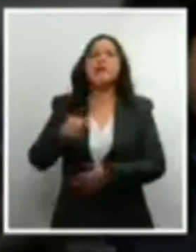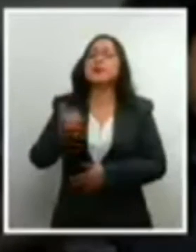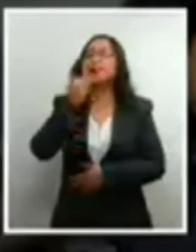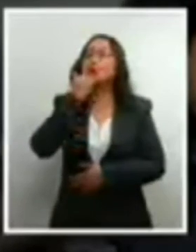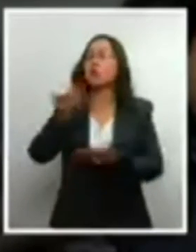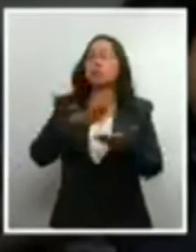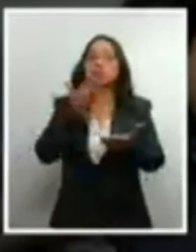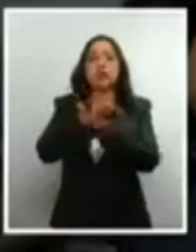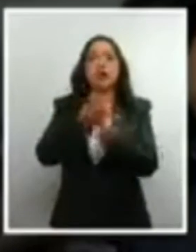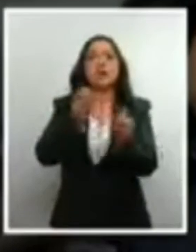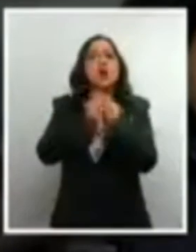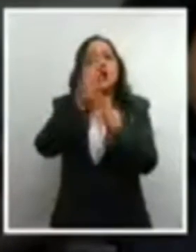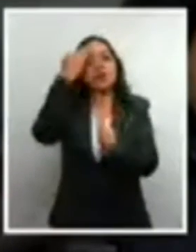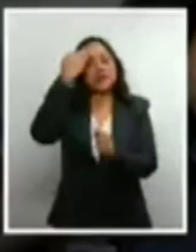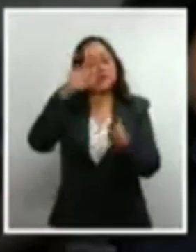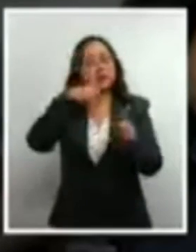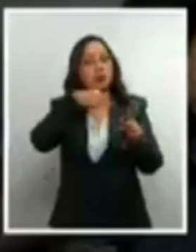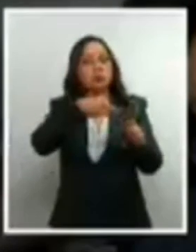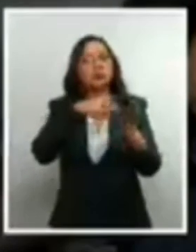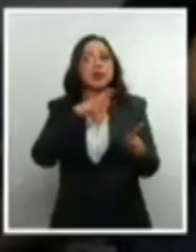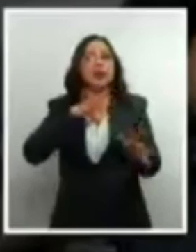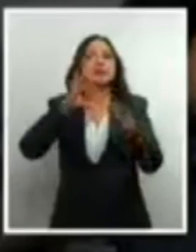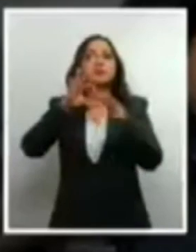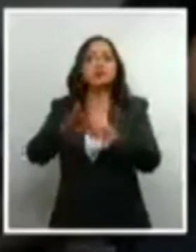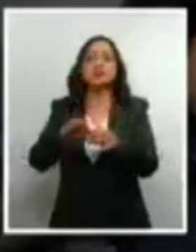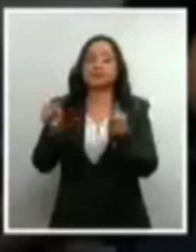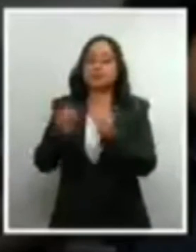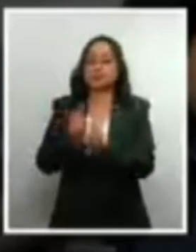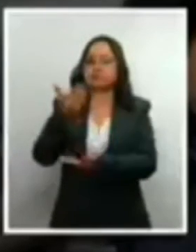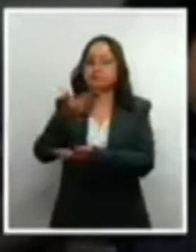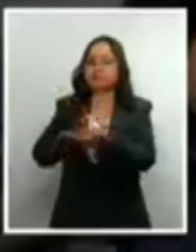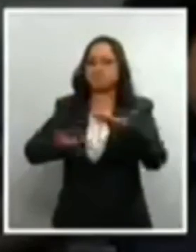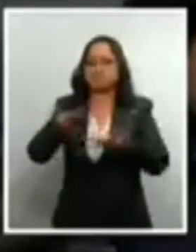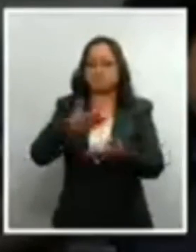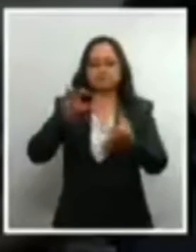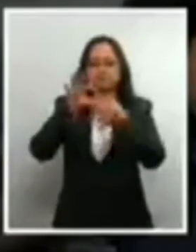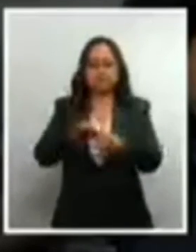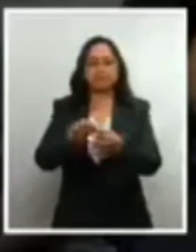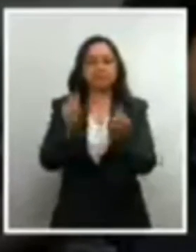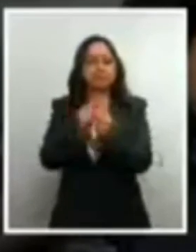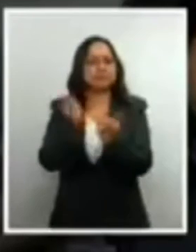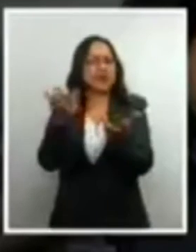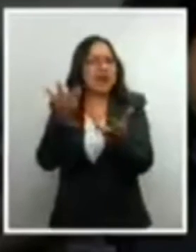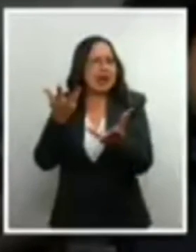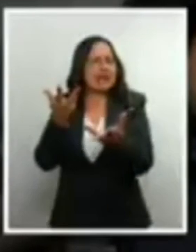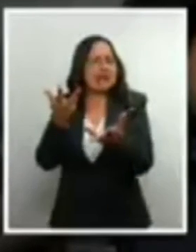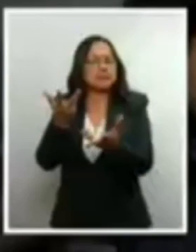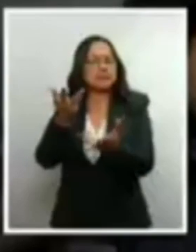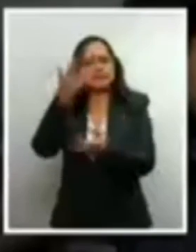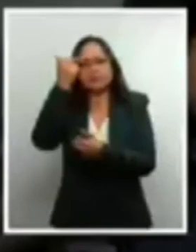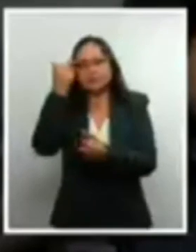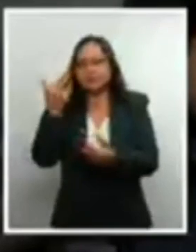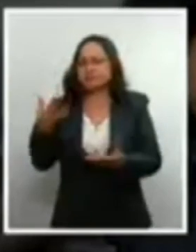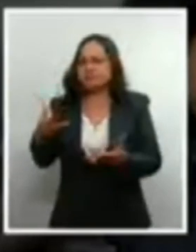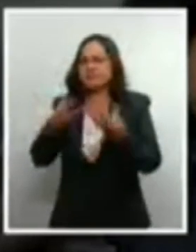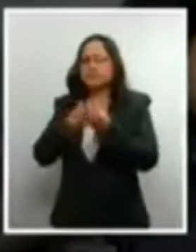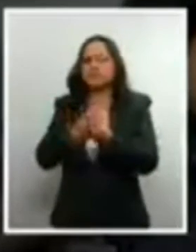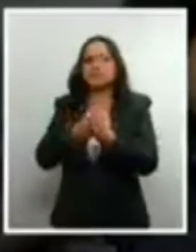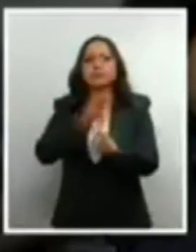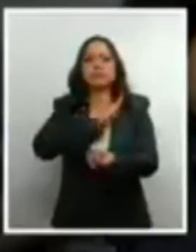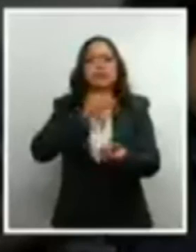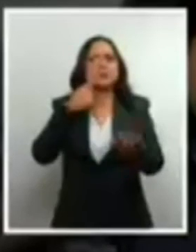por el tiempo, por esta razón, en un ánimo conciliatorio y constructivo, proponemos la